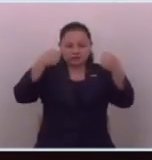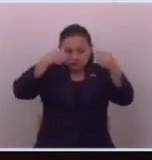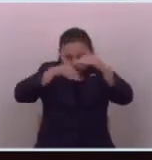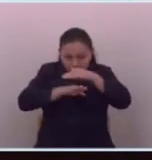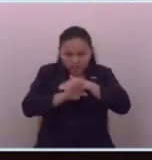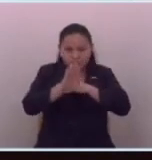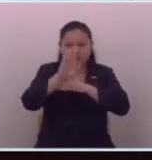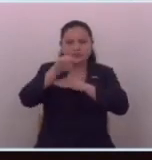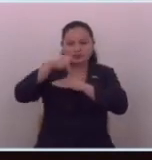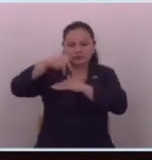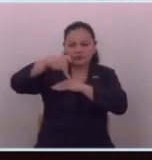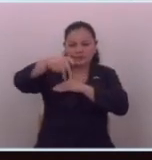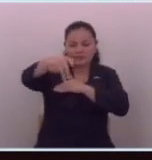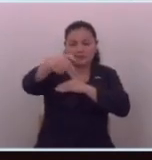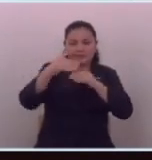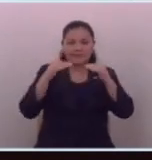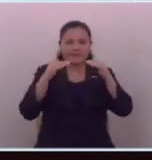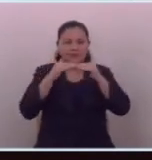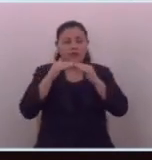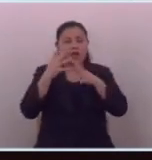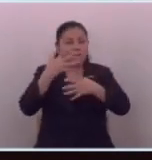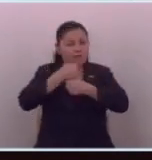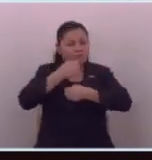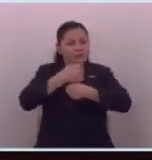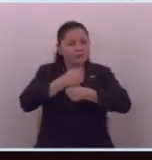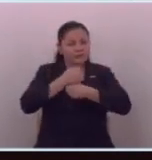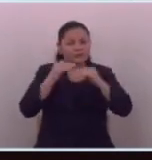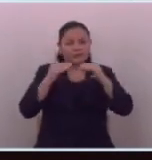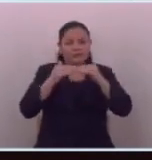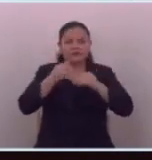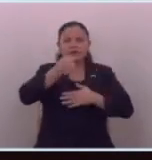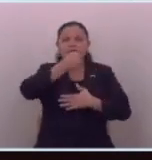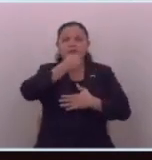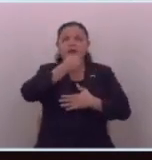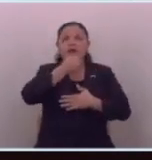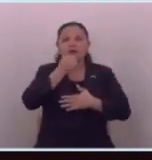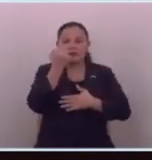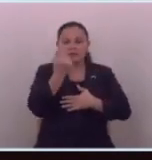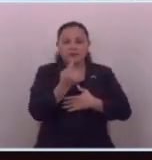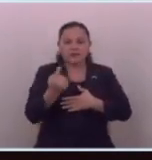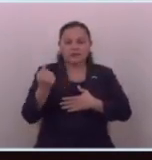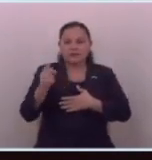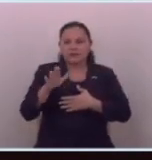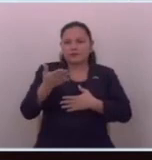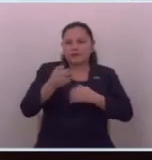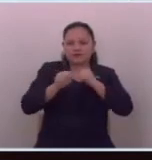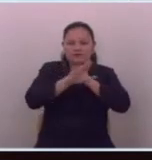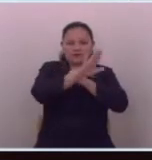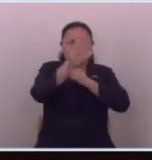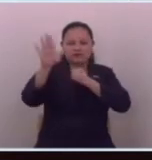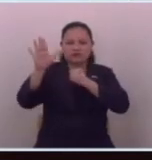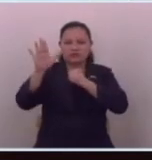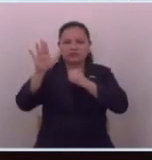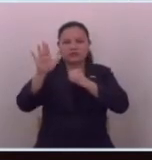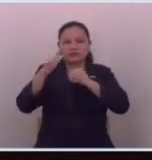aquí ha habido abuso por parte de periodistas para difamar